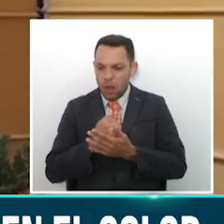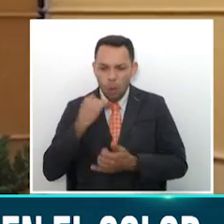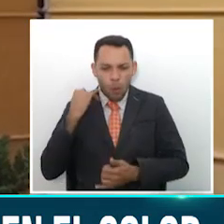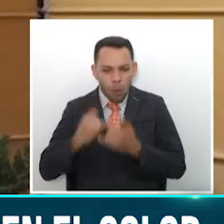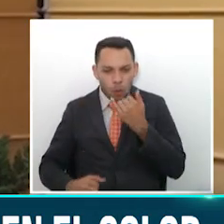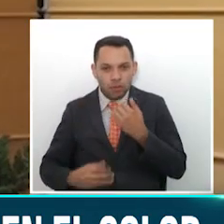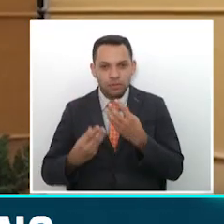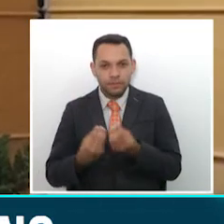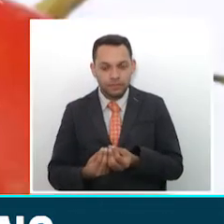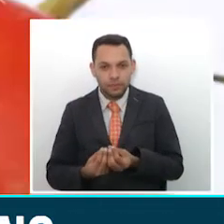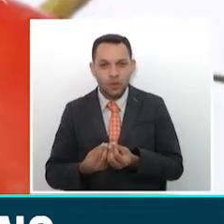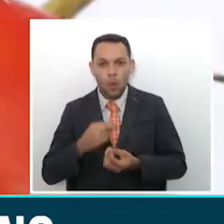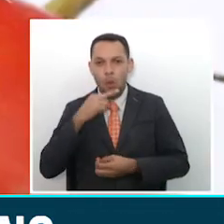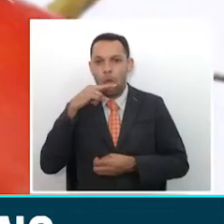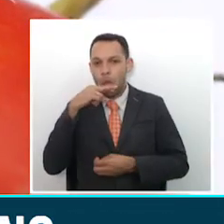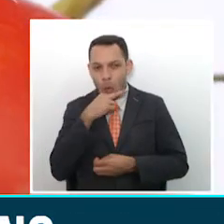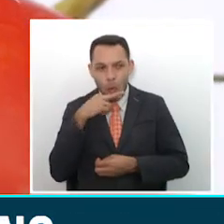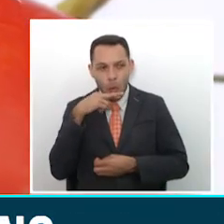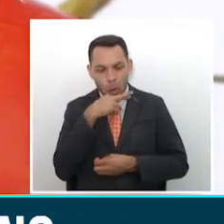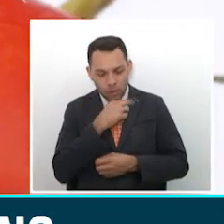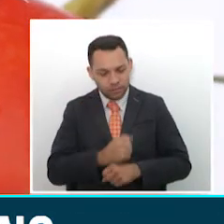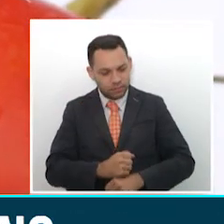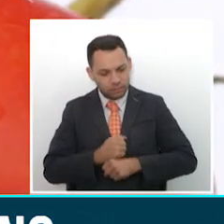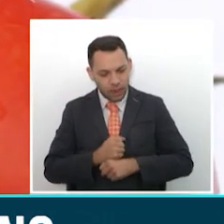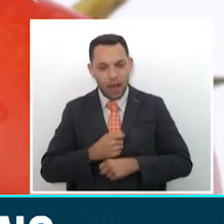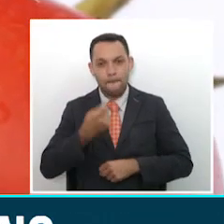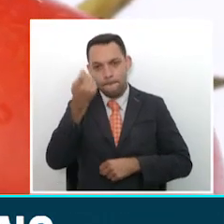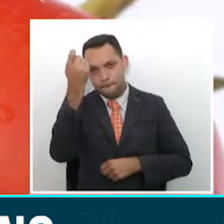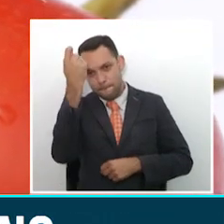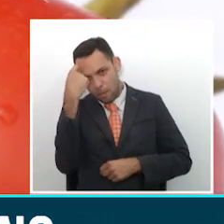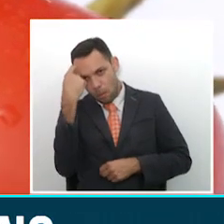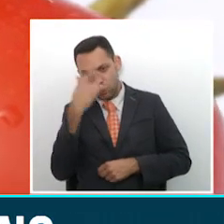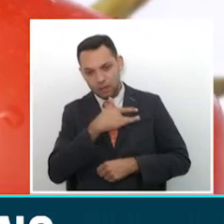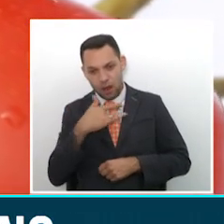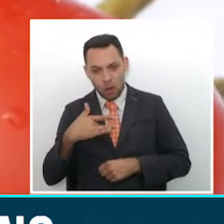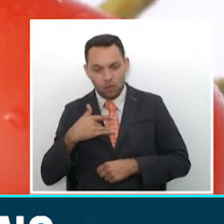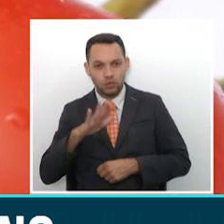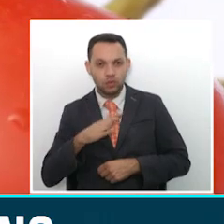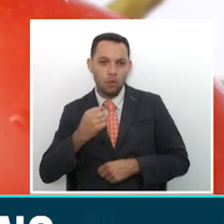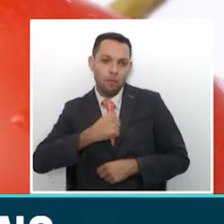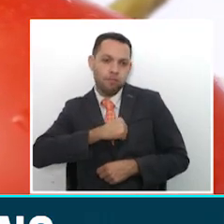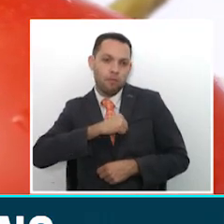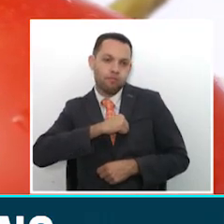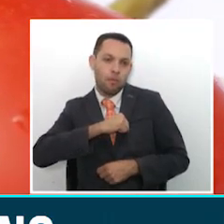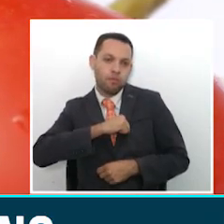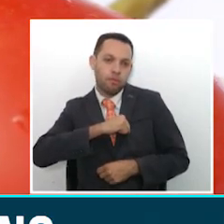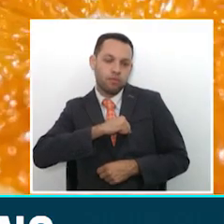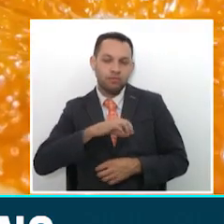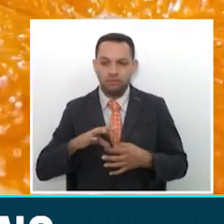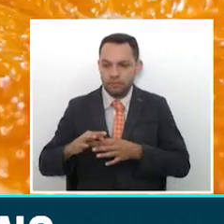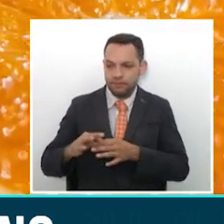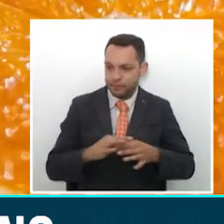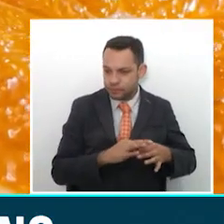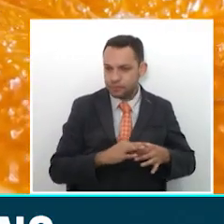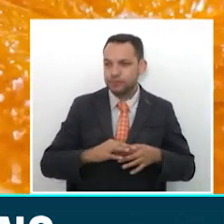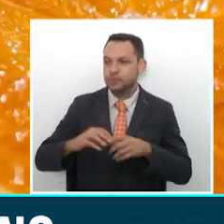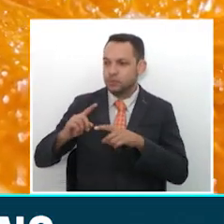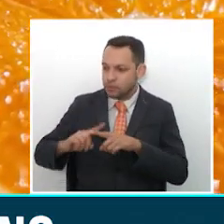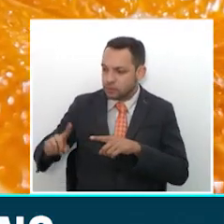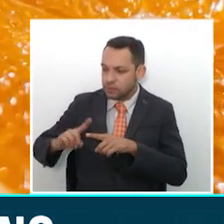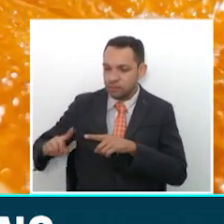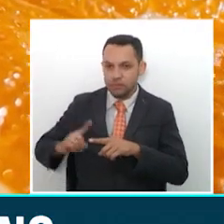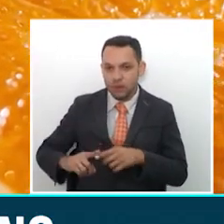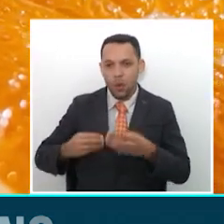y verduras de color rojo ayudan a la memoria y a la salud del corazón. El consumo de productos colombianos es